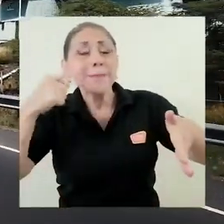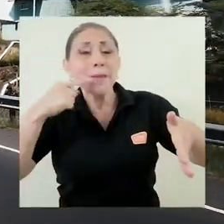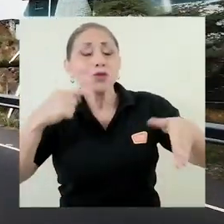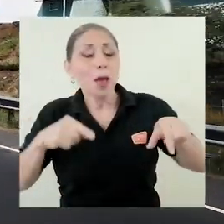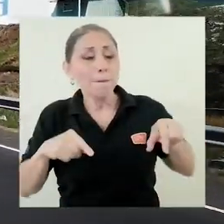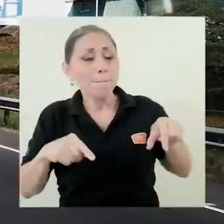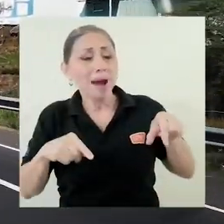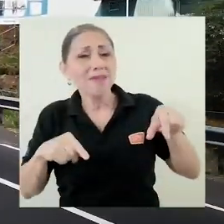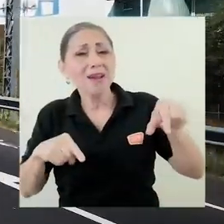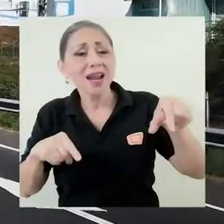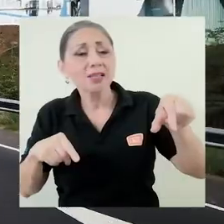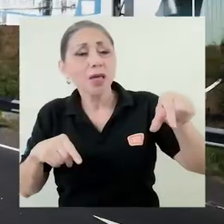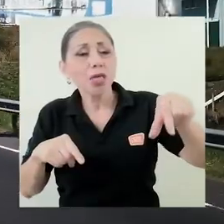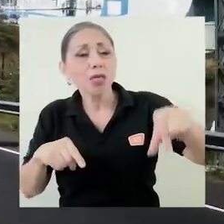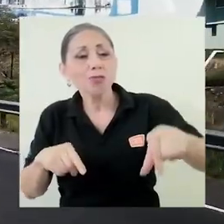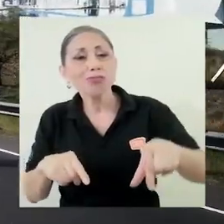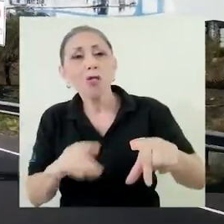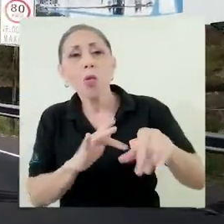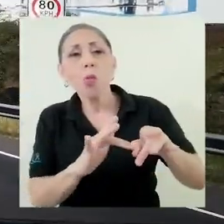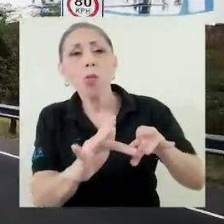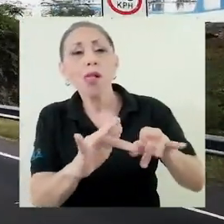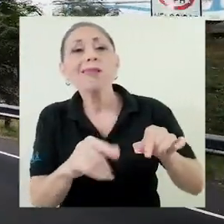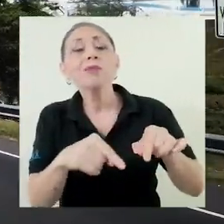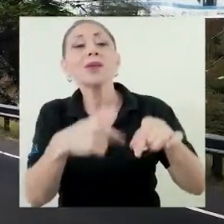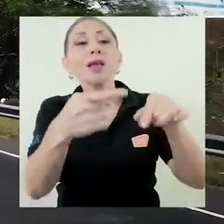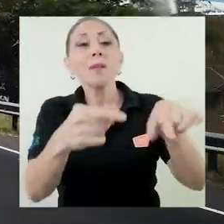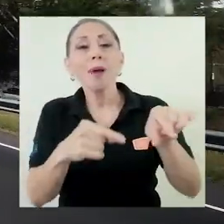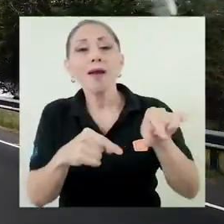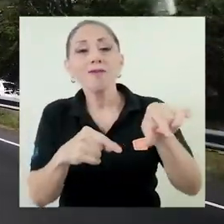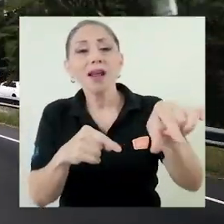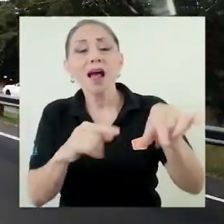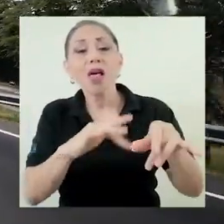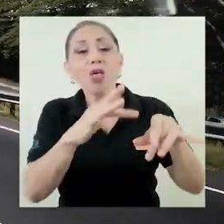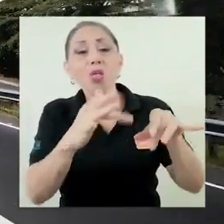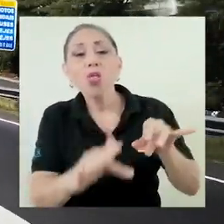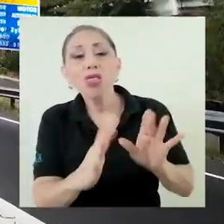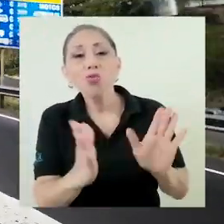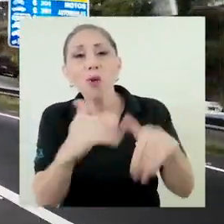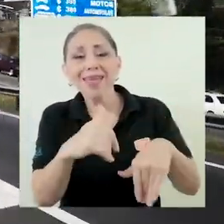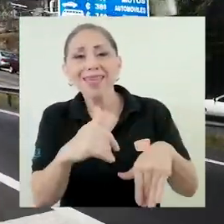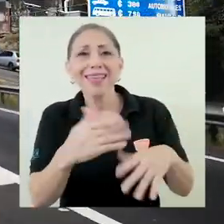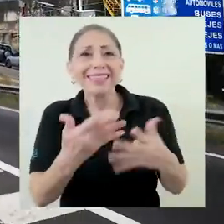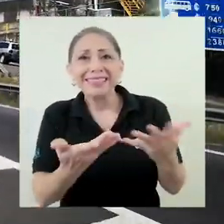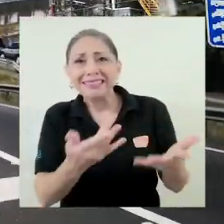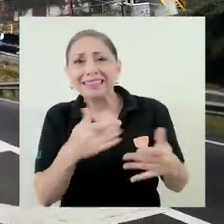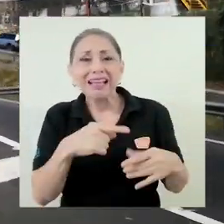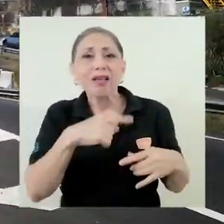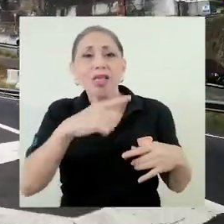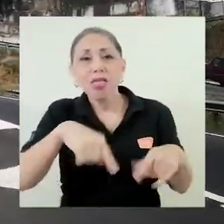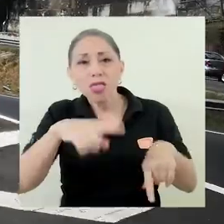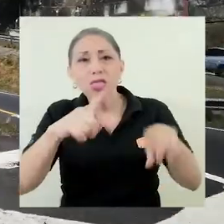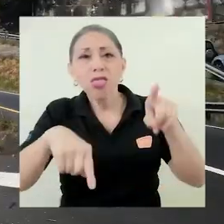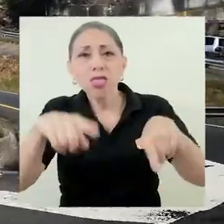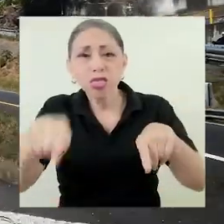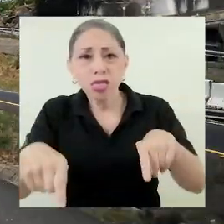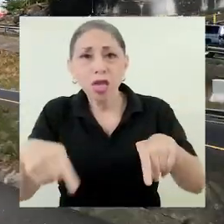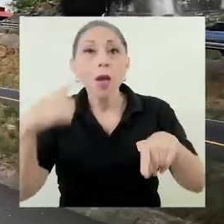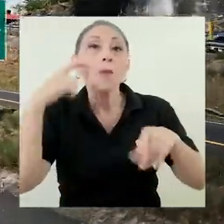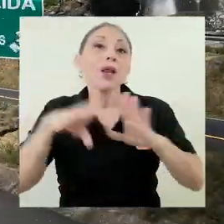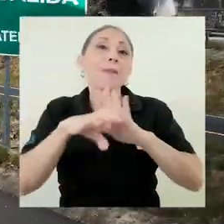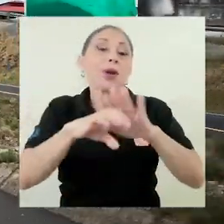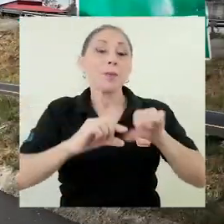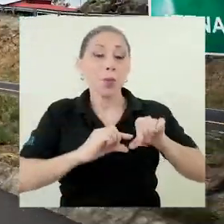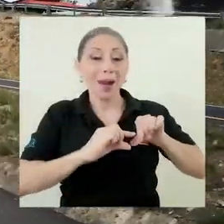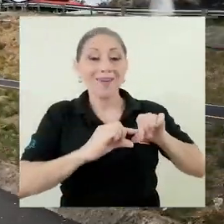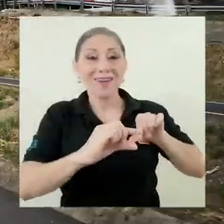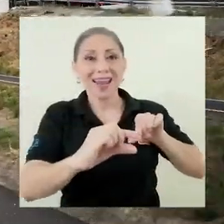que de hecho se mencionan de forma recurrente en el informe, ya que entre barreras hay postes de luz,